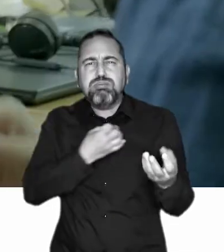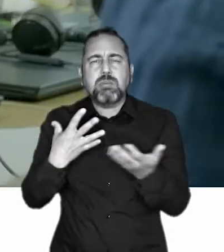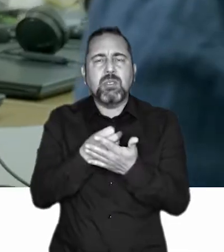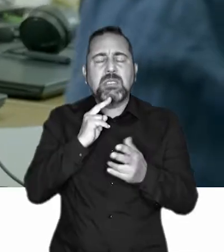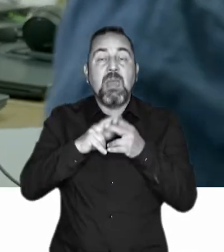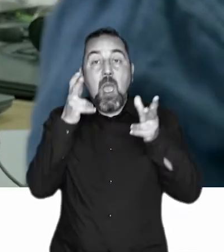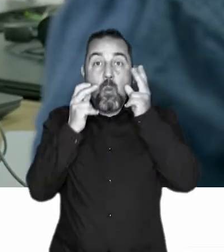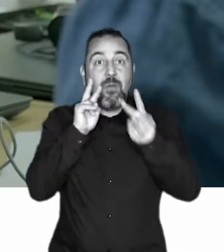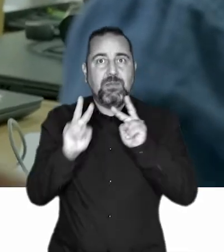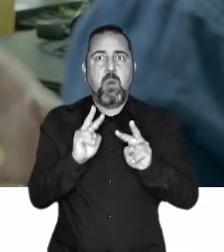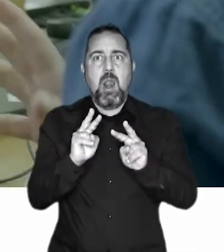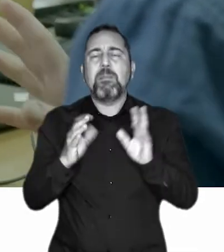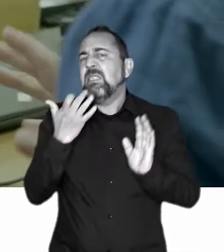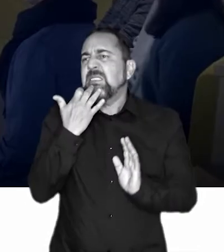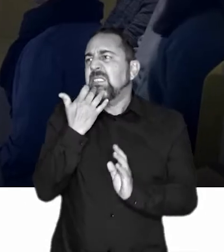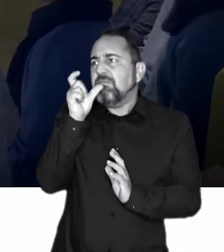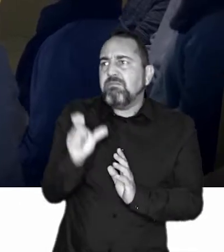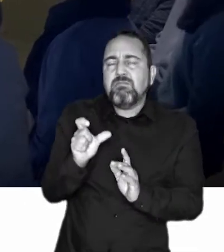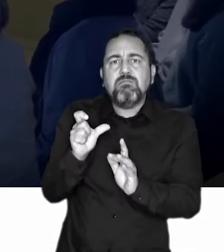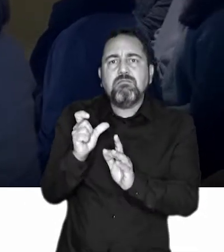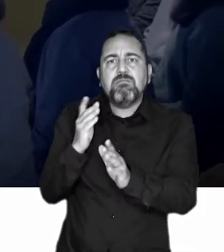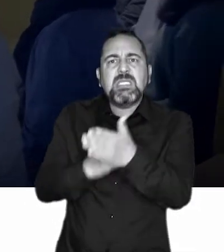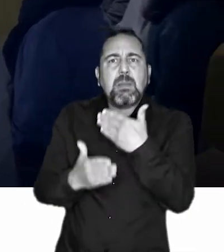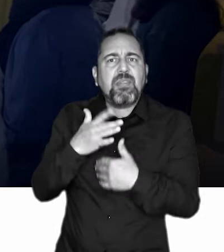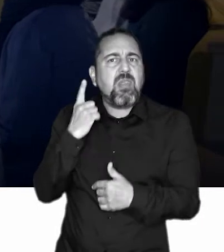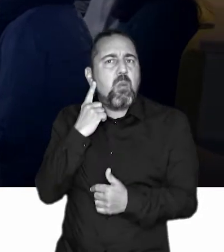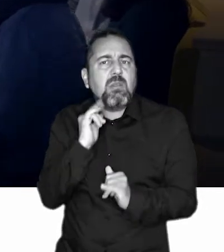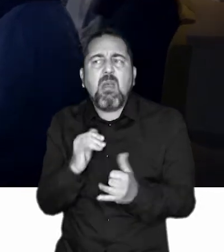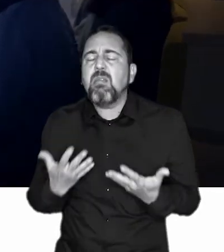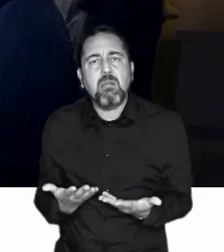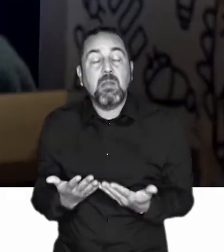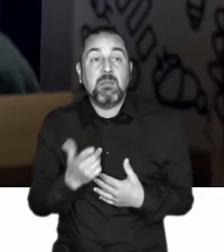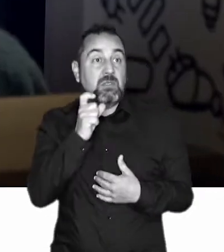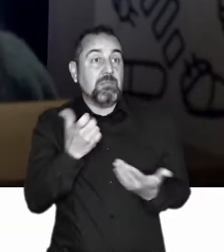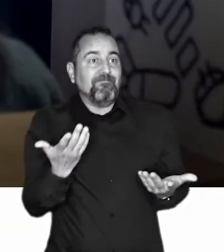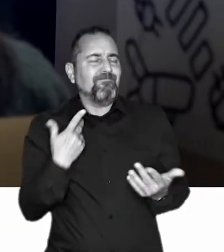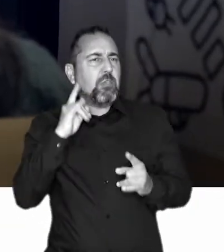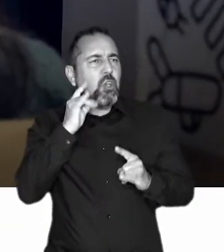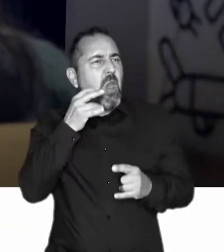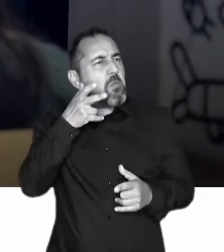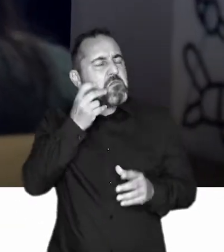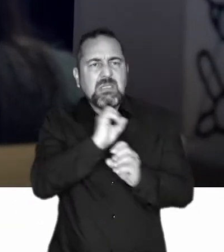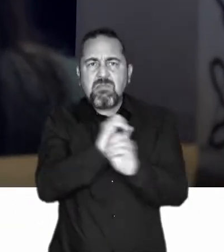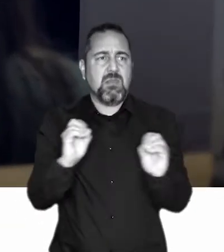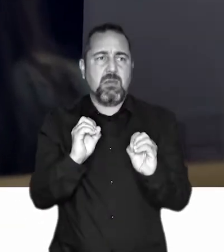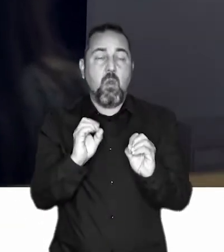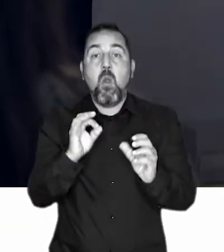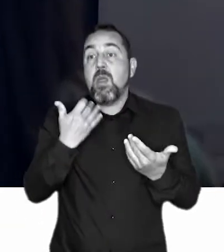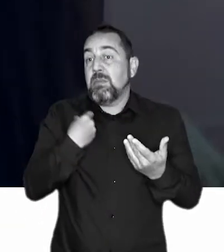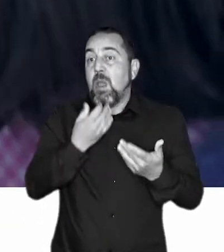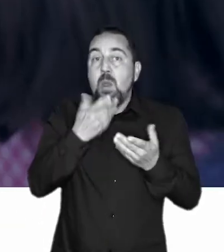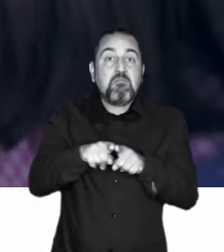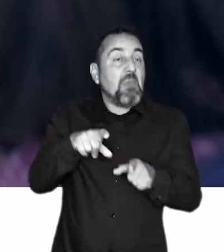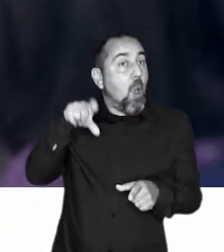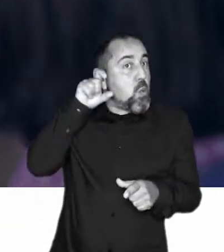mucha información de forma audiovisual, pero ¿qué ocurre si el usuario tiene discapacidad auditiva? Hay personas que no oyen ningún sonido,